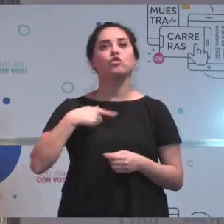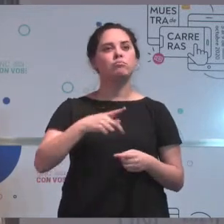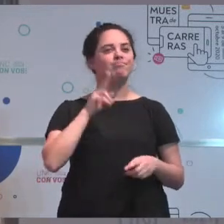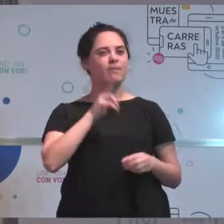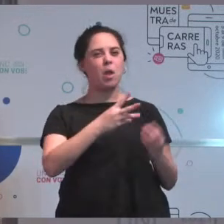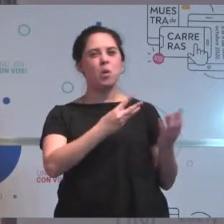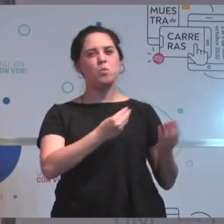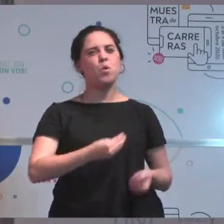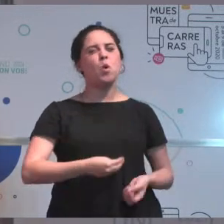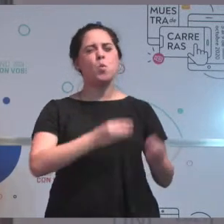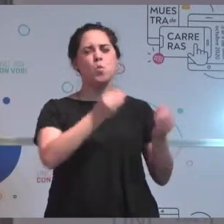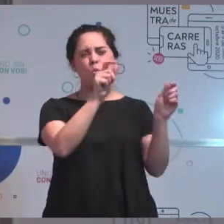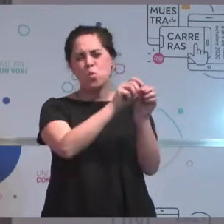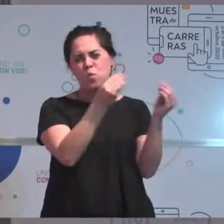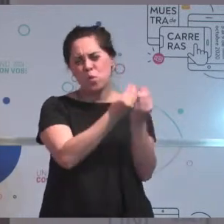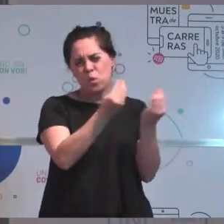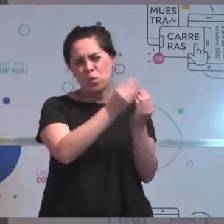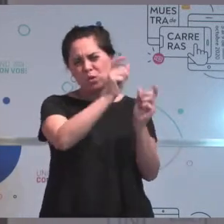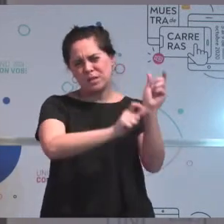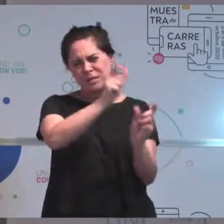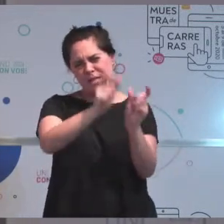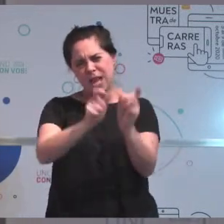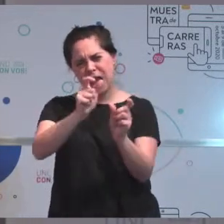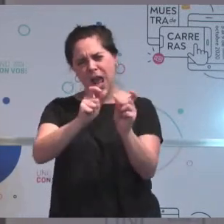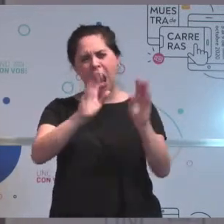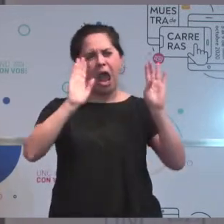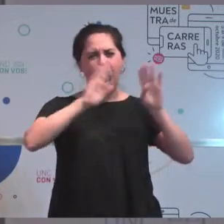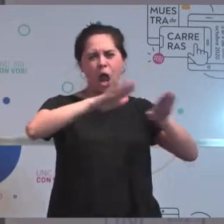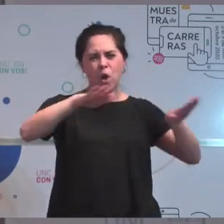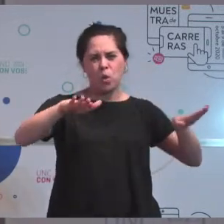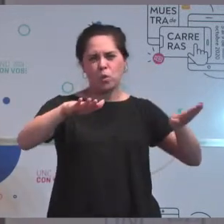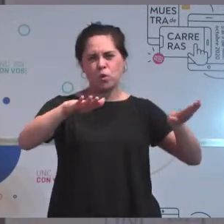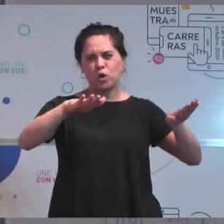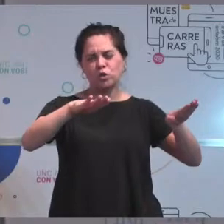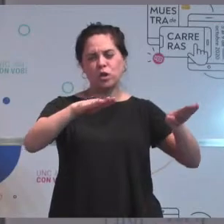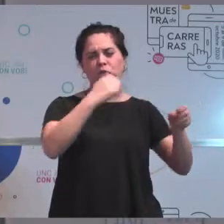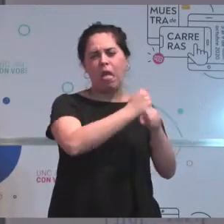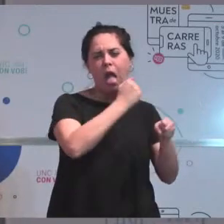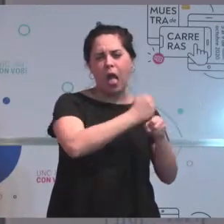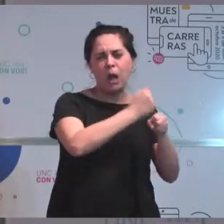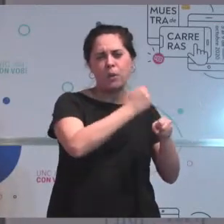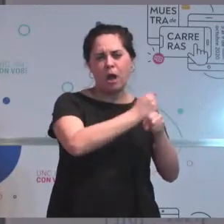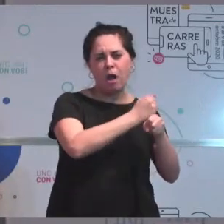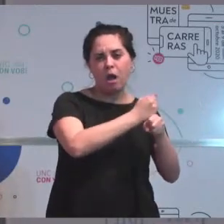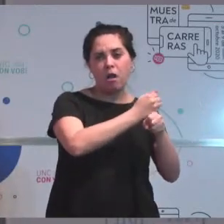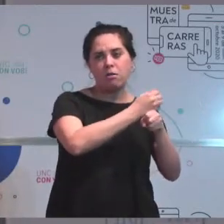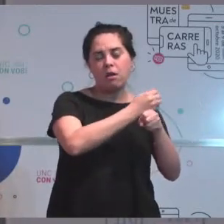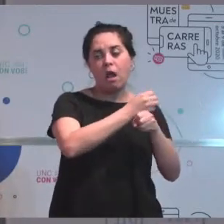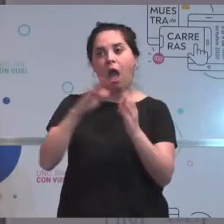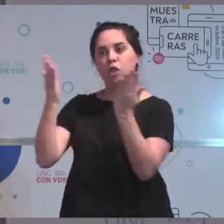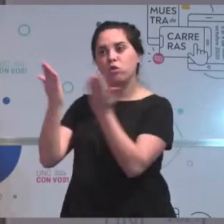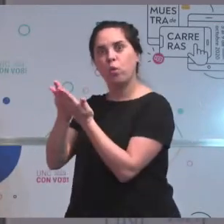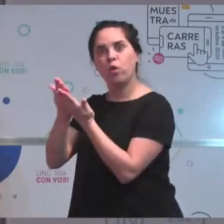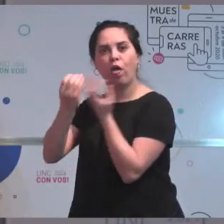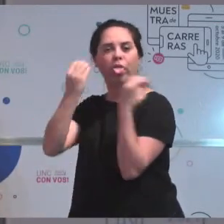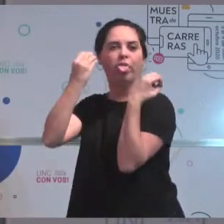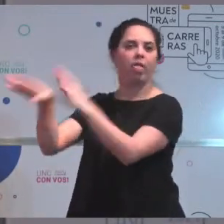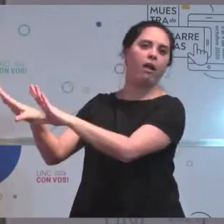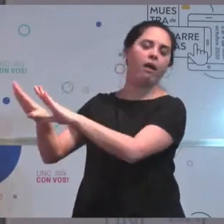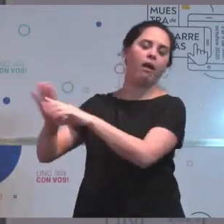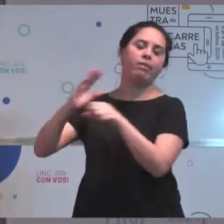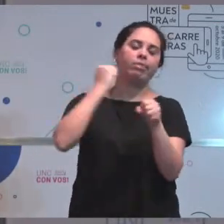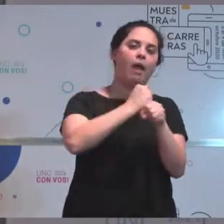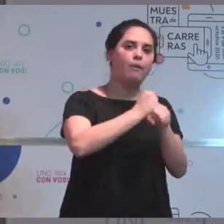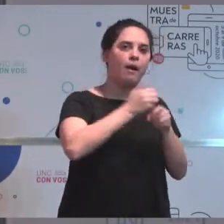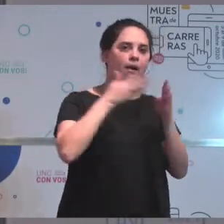dejan de lado temporalmente sus estudios por trabajar, sobre todo cuando ya se sacaron todas las materias de encima y están